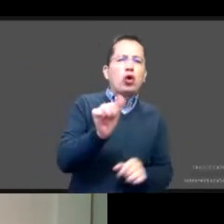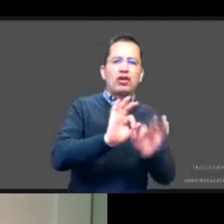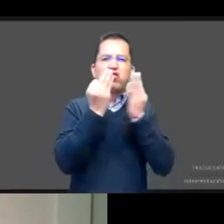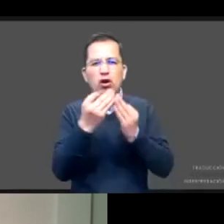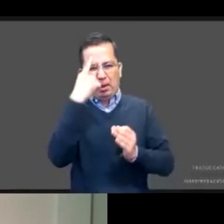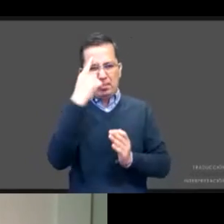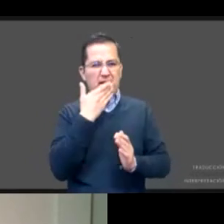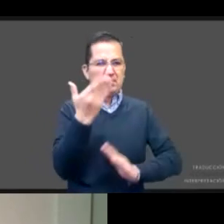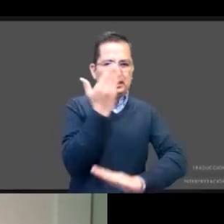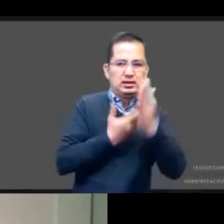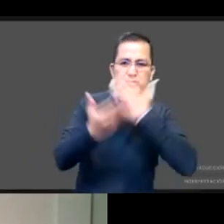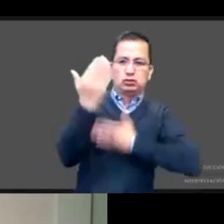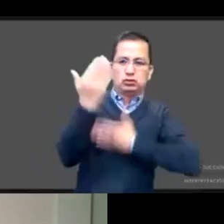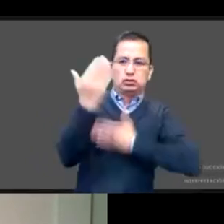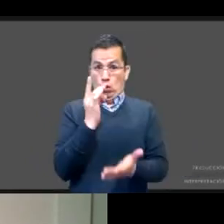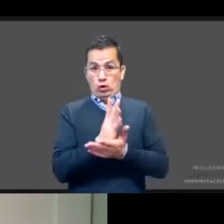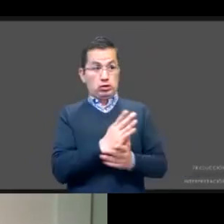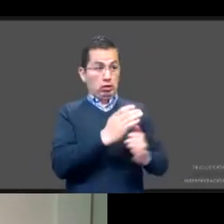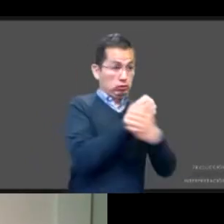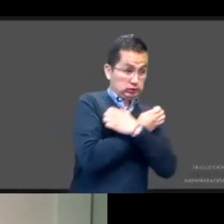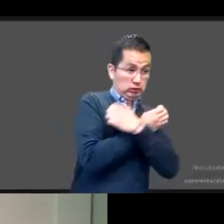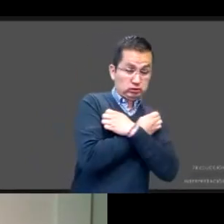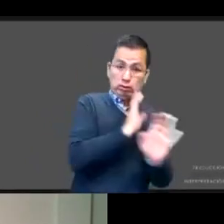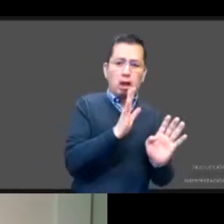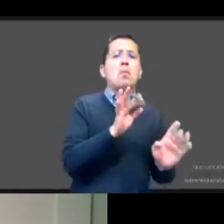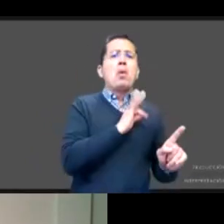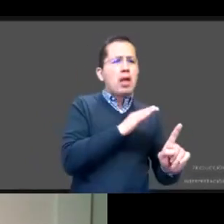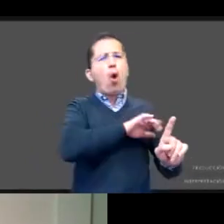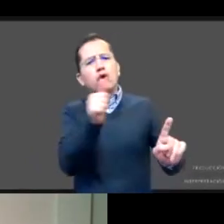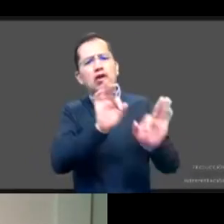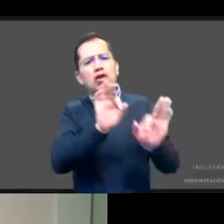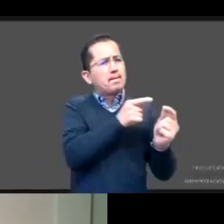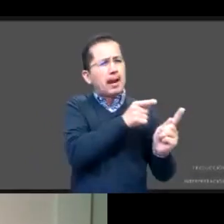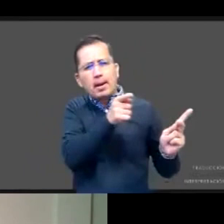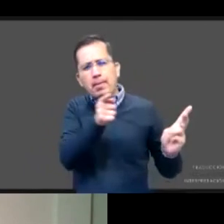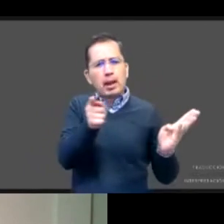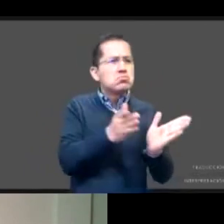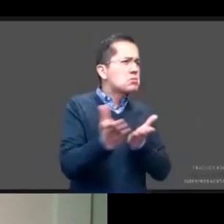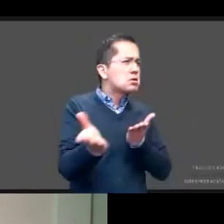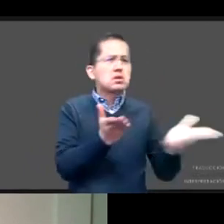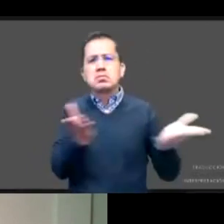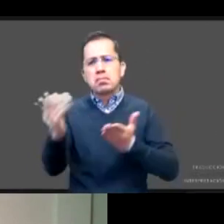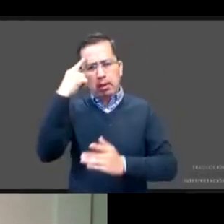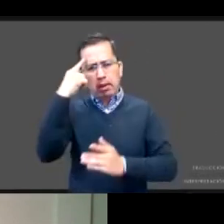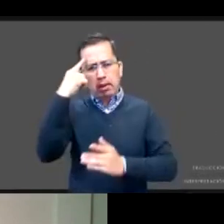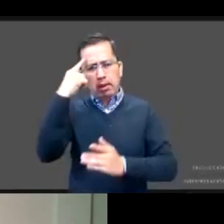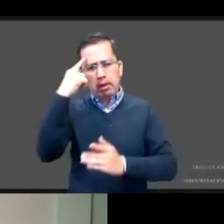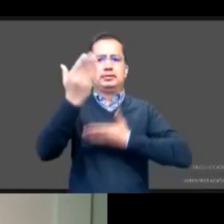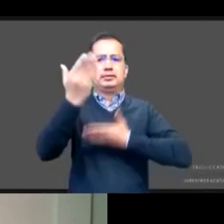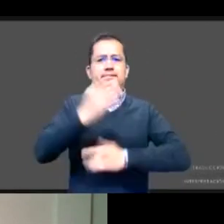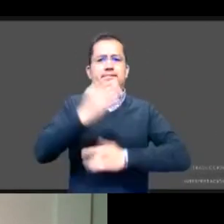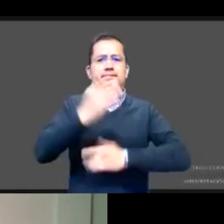de algunas insuficiencias. Y finalmente, con esto termino esta primera intervención, el tema